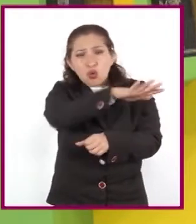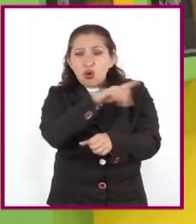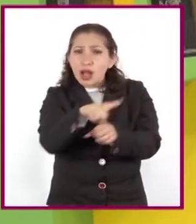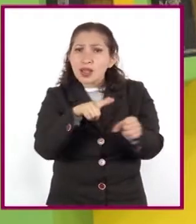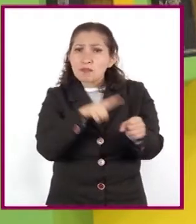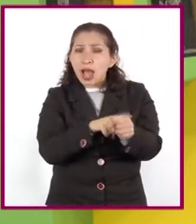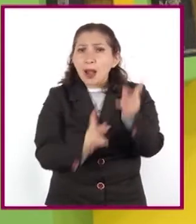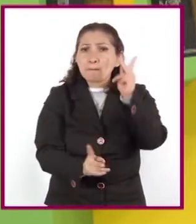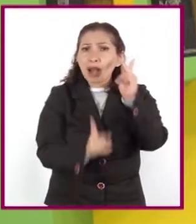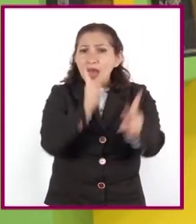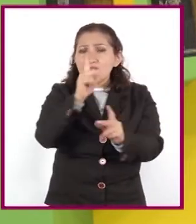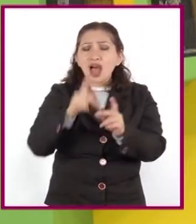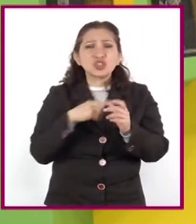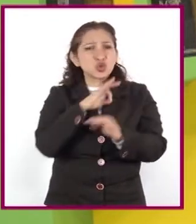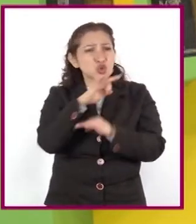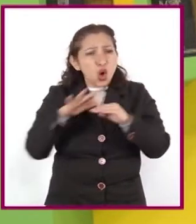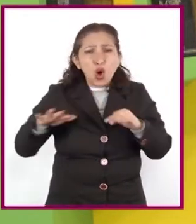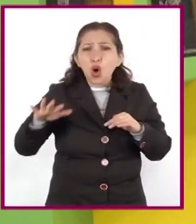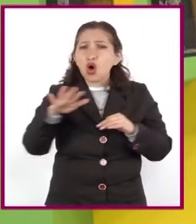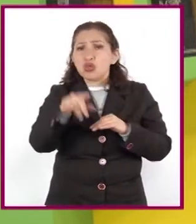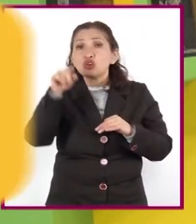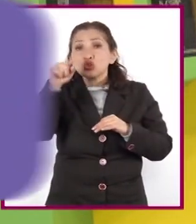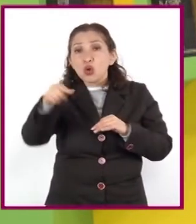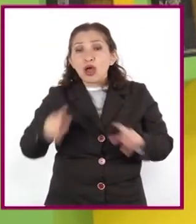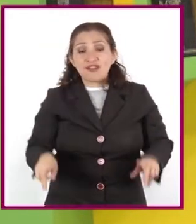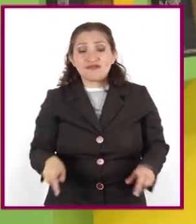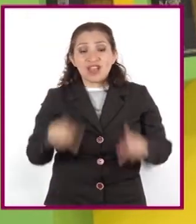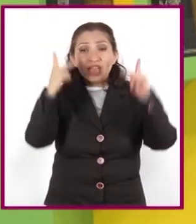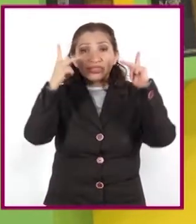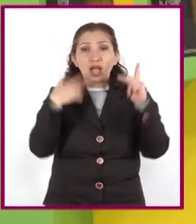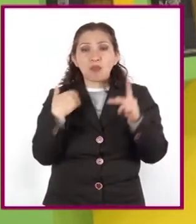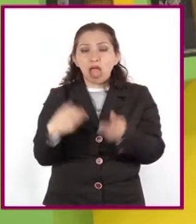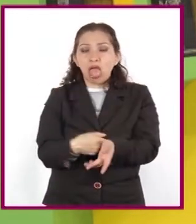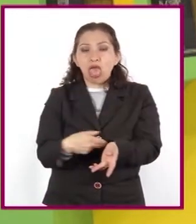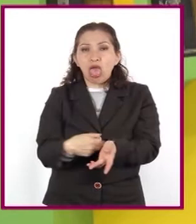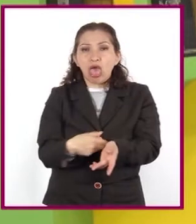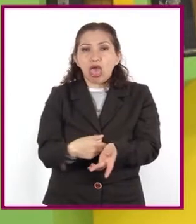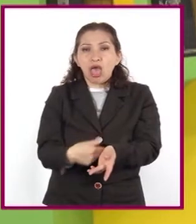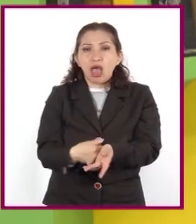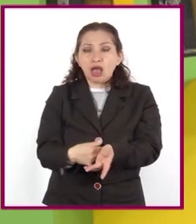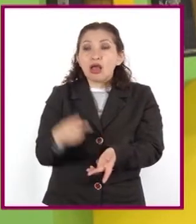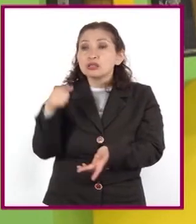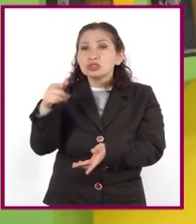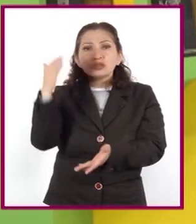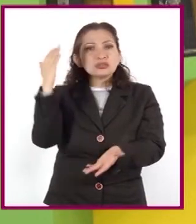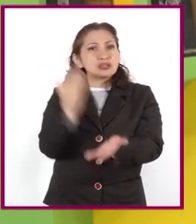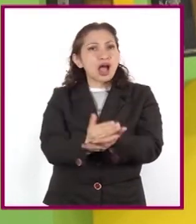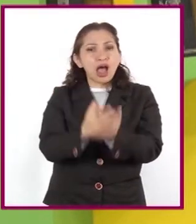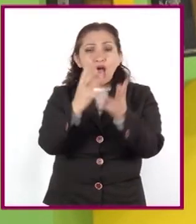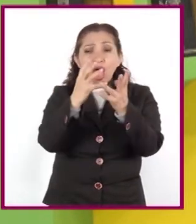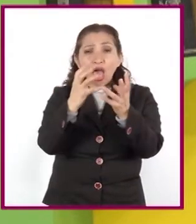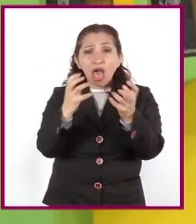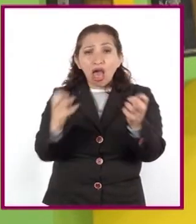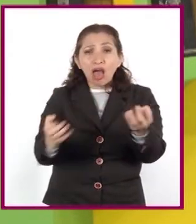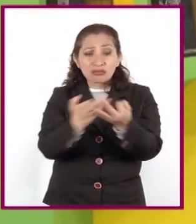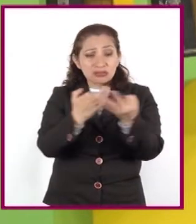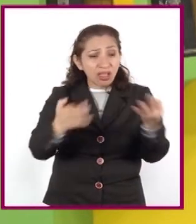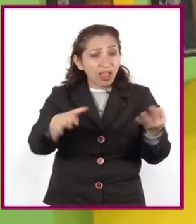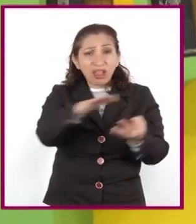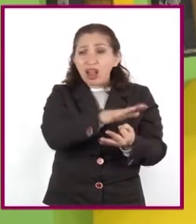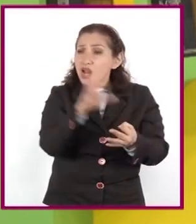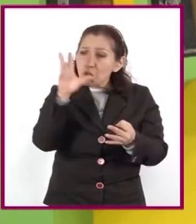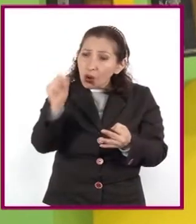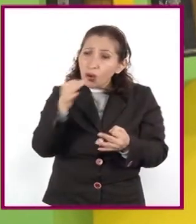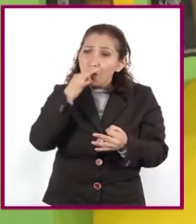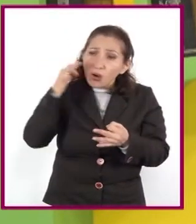mascotas y plantas ornamentales que se comercian ilegalmente, que detengan el deterioro de nuestras áreas protegidas